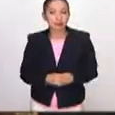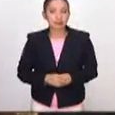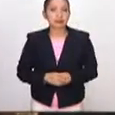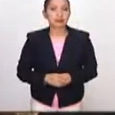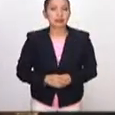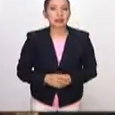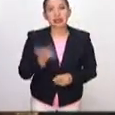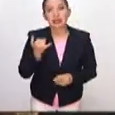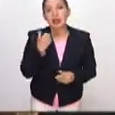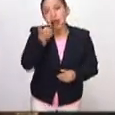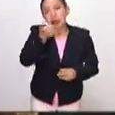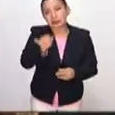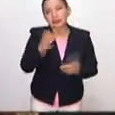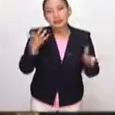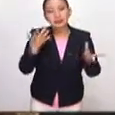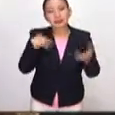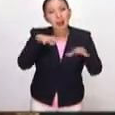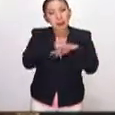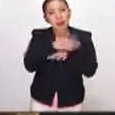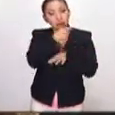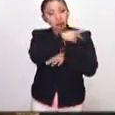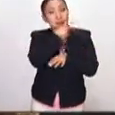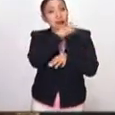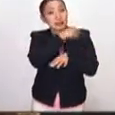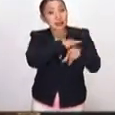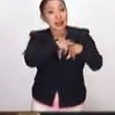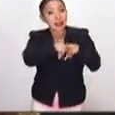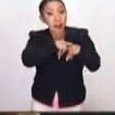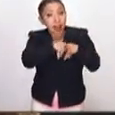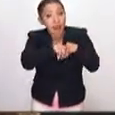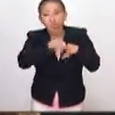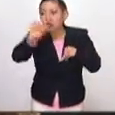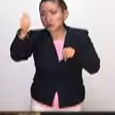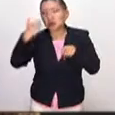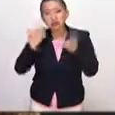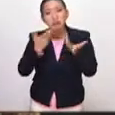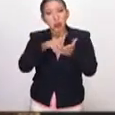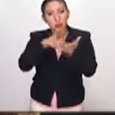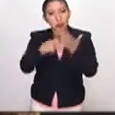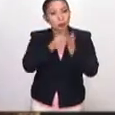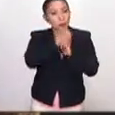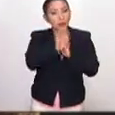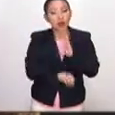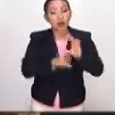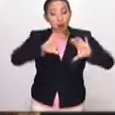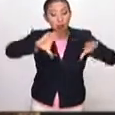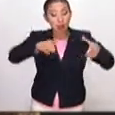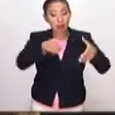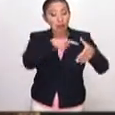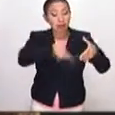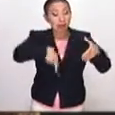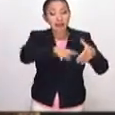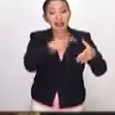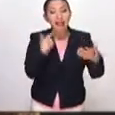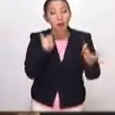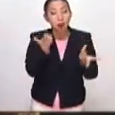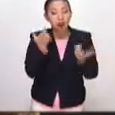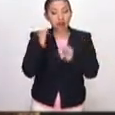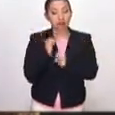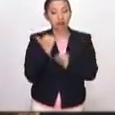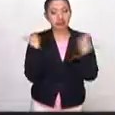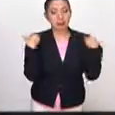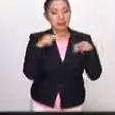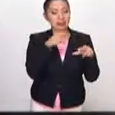y de esa manera, pues también sus padres, sus hermanos y demás. Tenemos un proyecto, por ejemplo, de comunidad, que son los pequeños